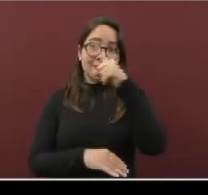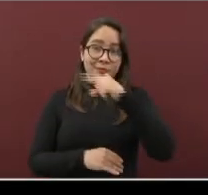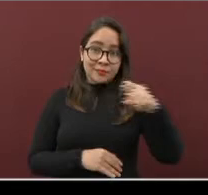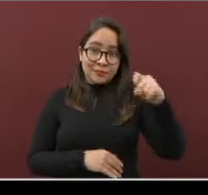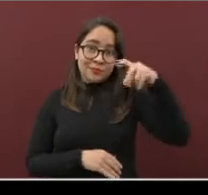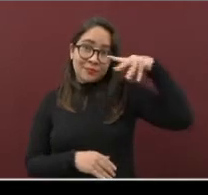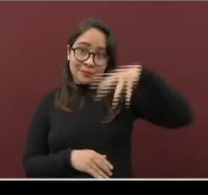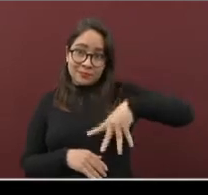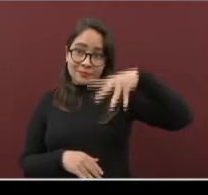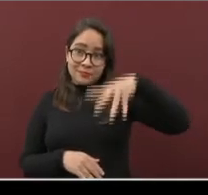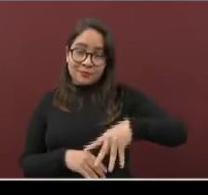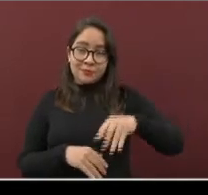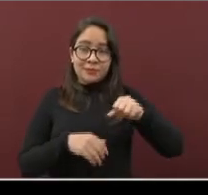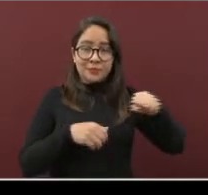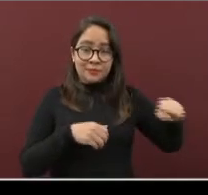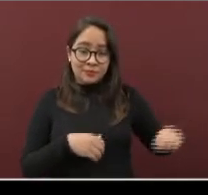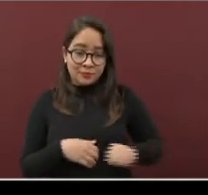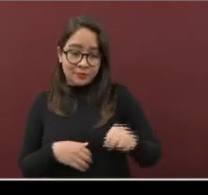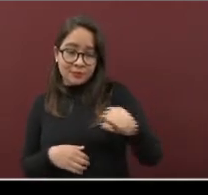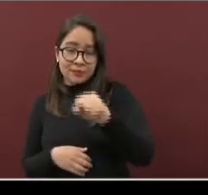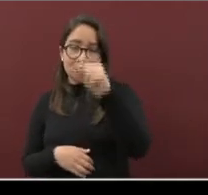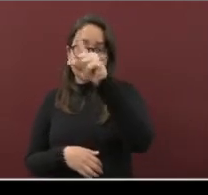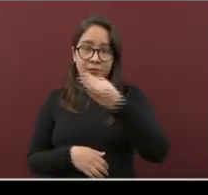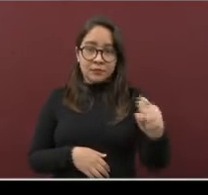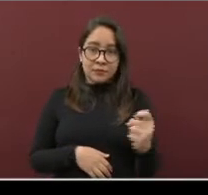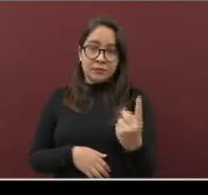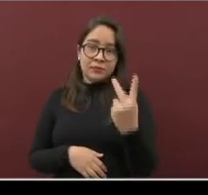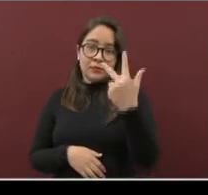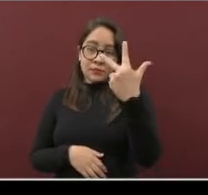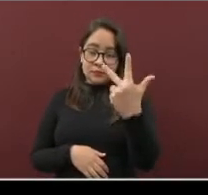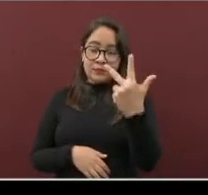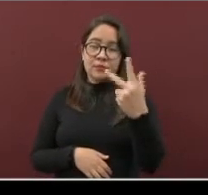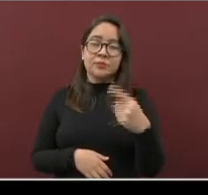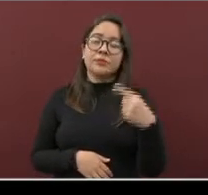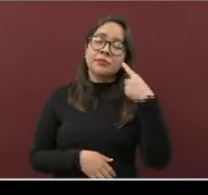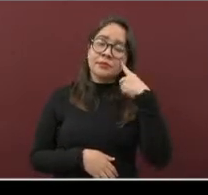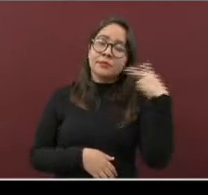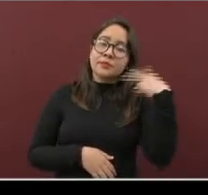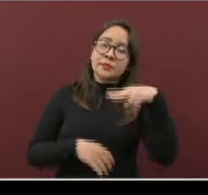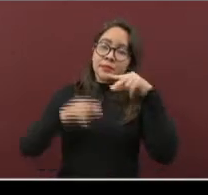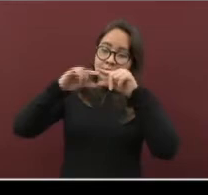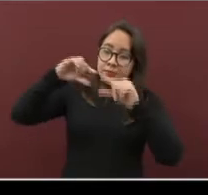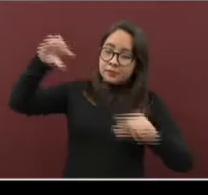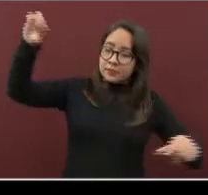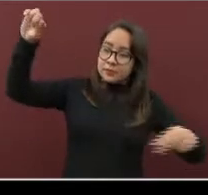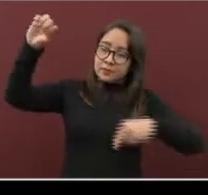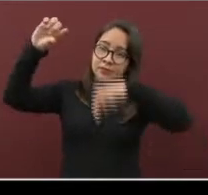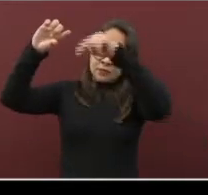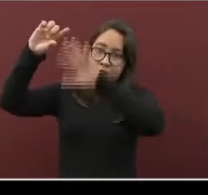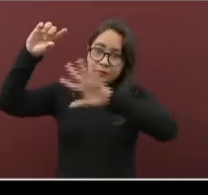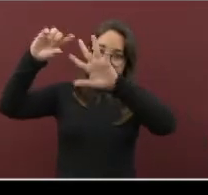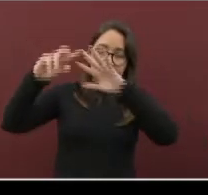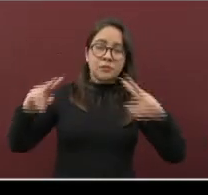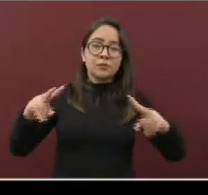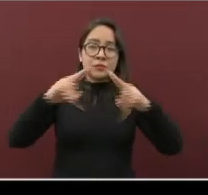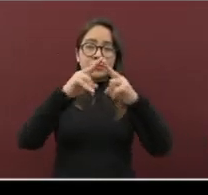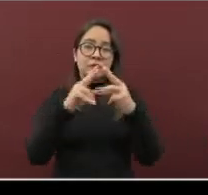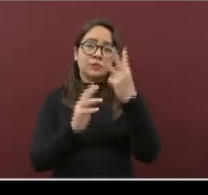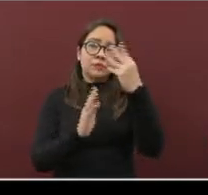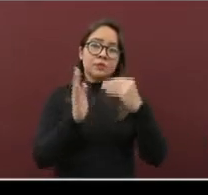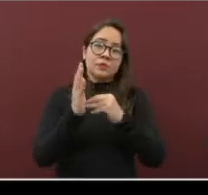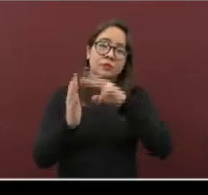Y Santiago Tuxtla, con 108. Y en el norte, Poza Rica tiene documentados 3